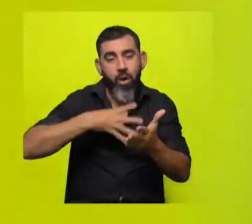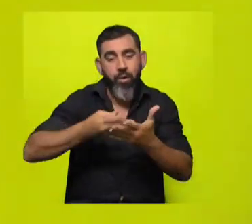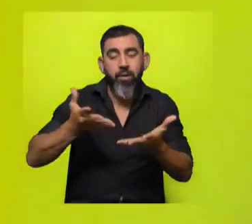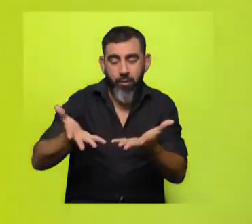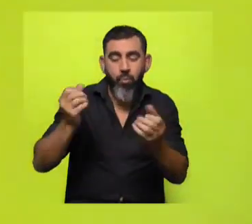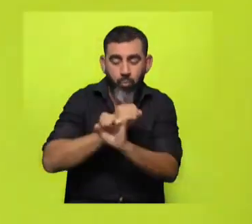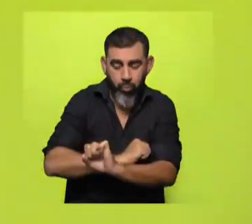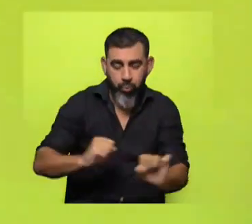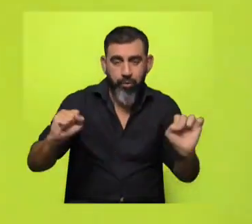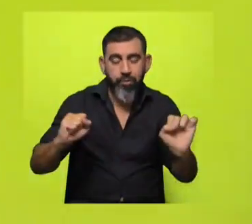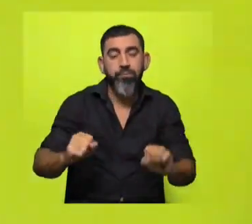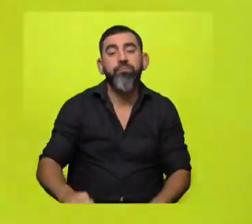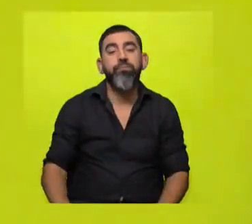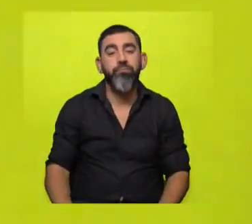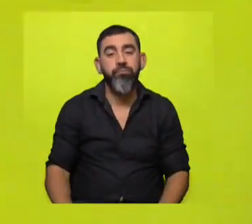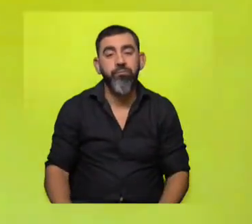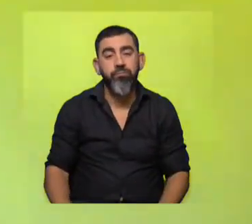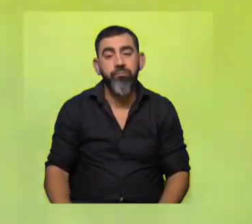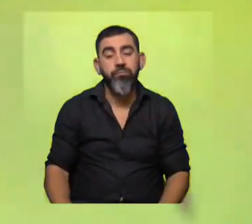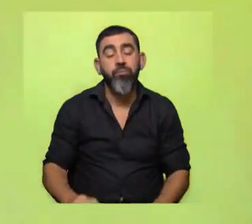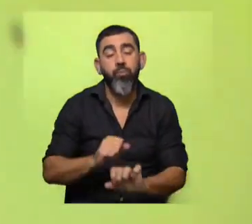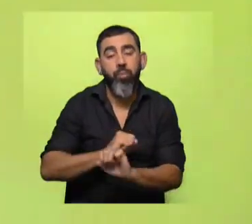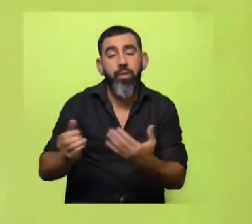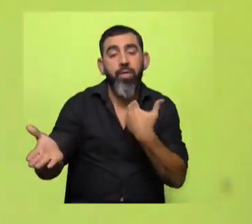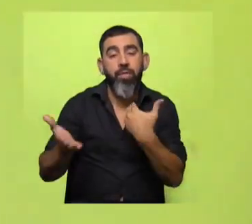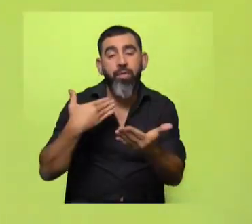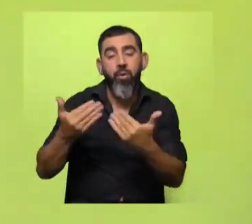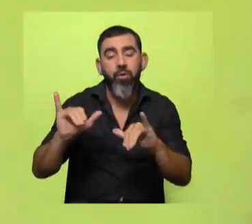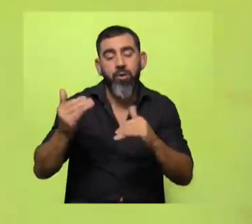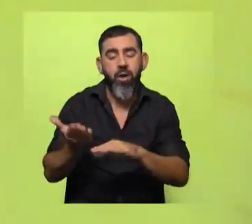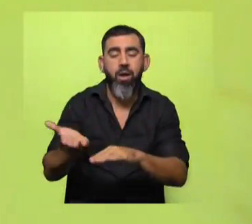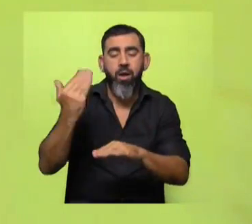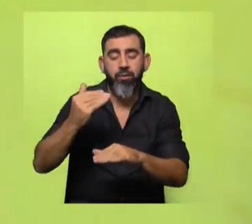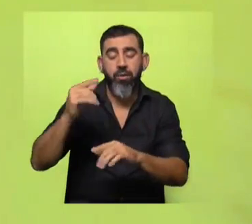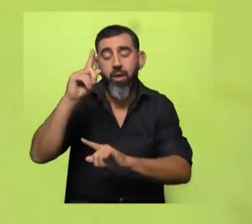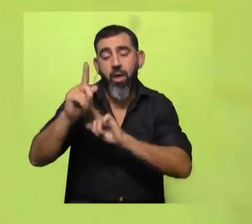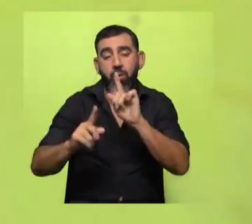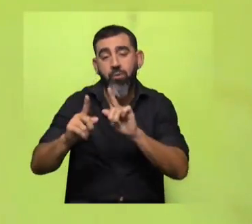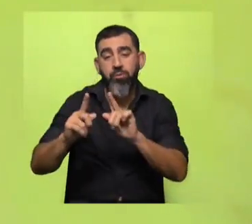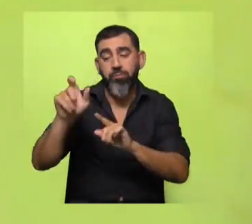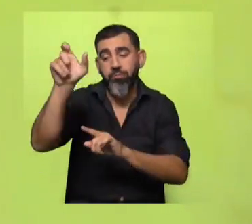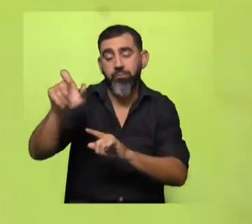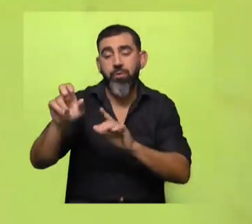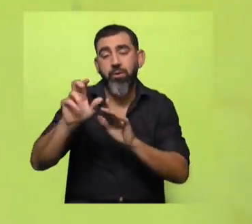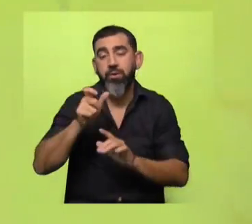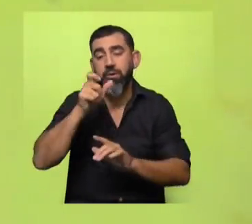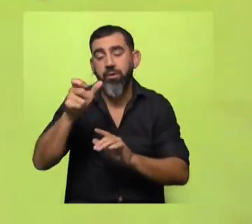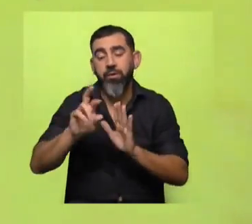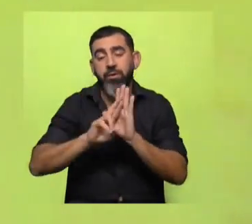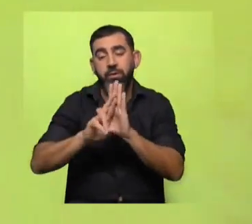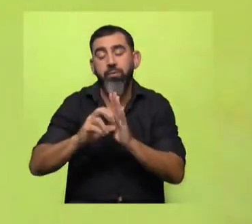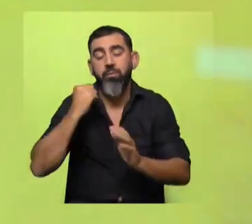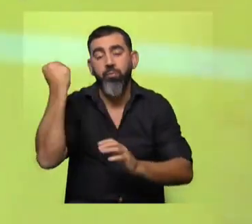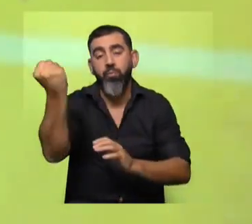hoy se pudo. y es contar con la posibilidad de dialogar, como ya hemos hecho con otros actores, con alguien que representa un elemento clave